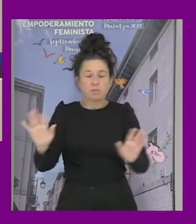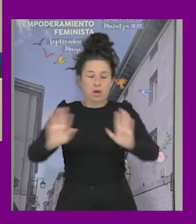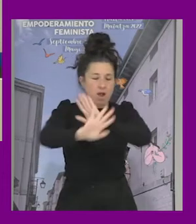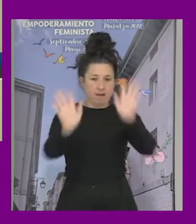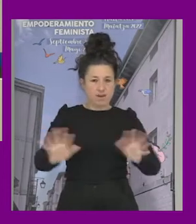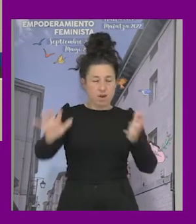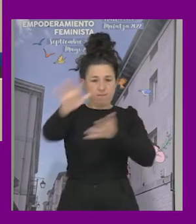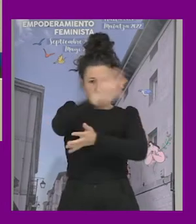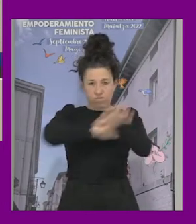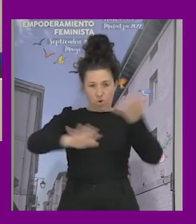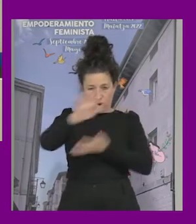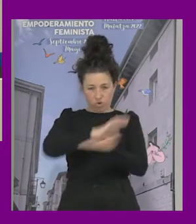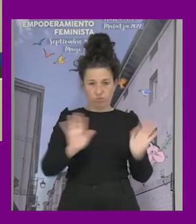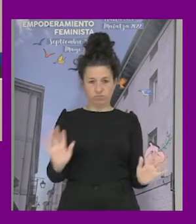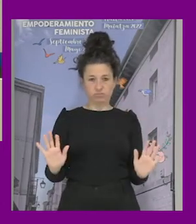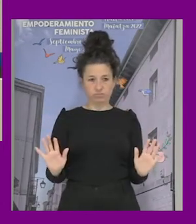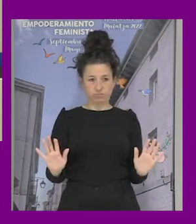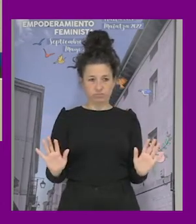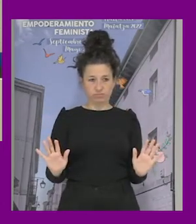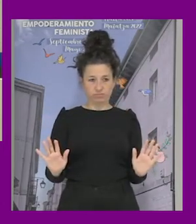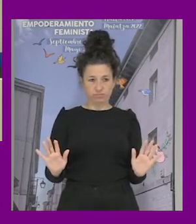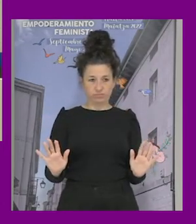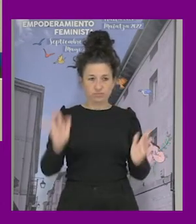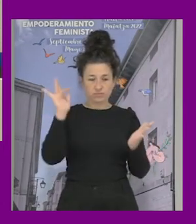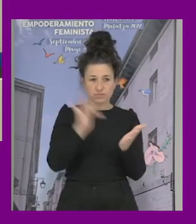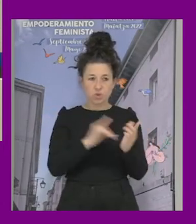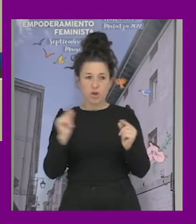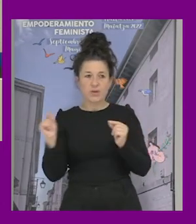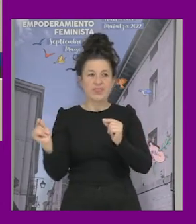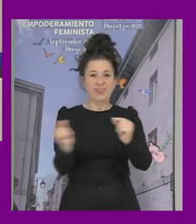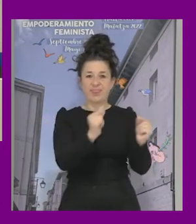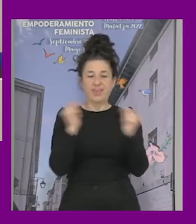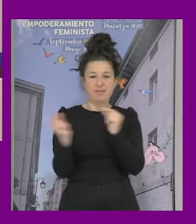un jaleo vale entonces tenemos un debate mucho más